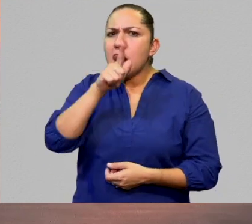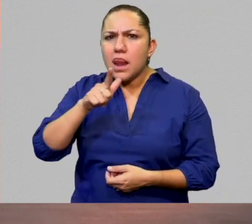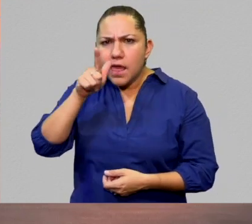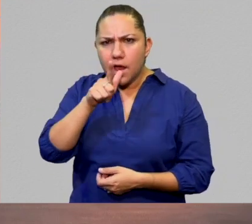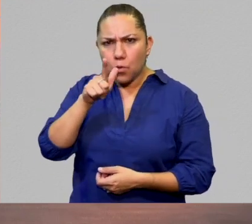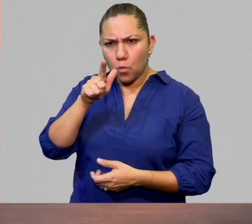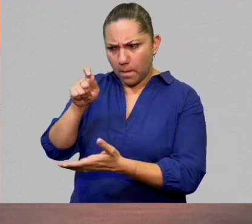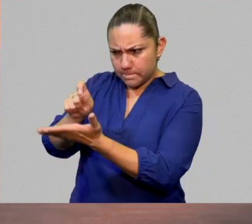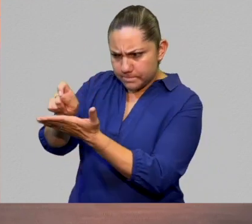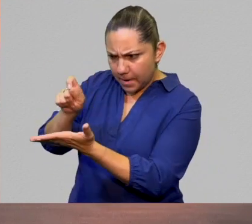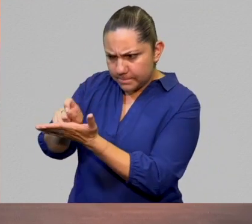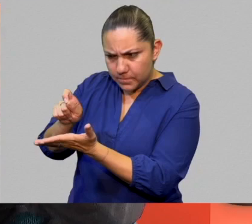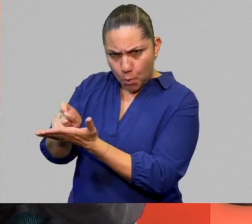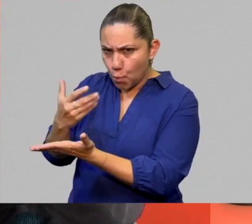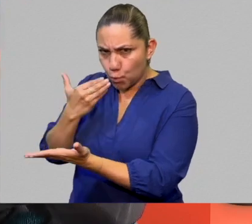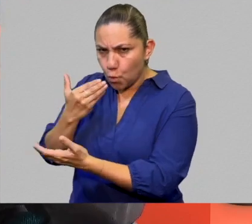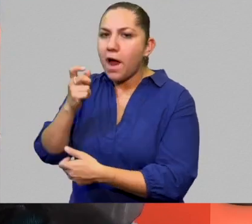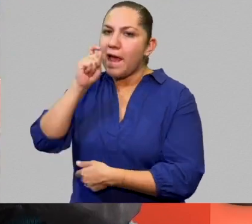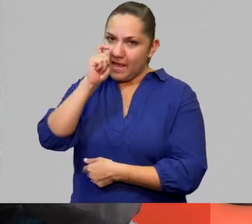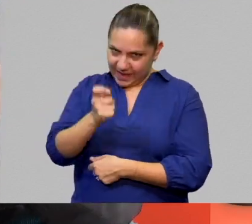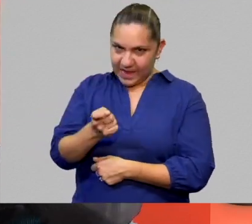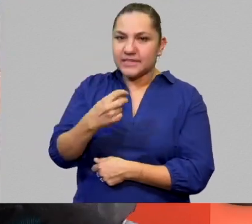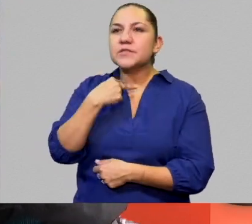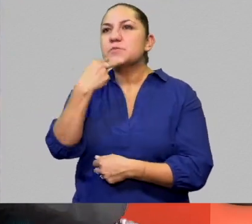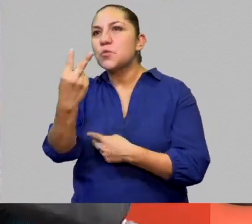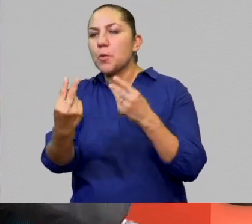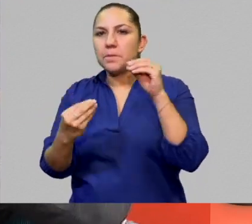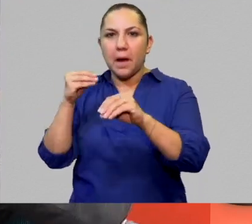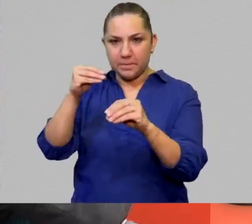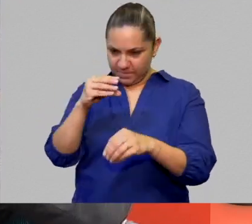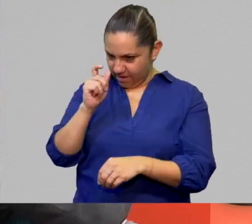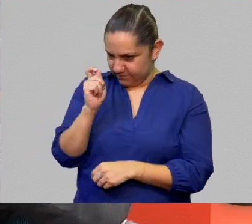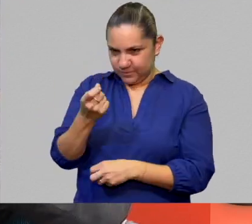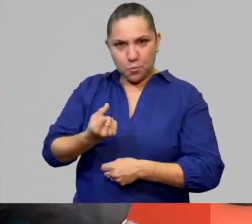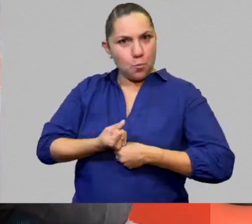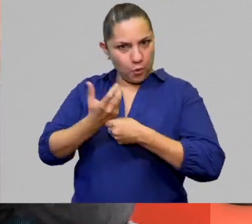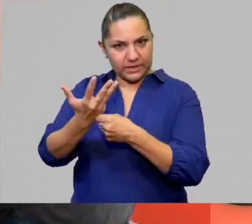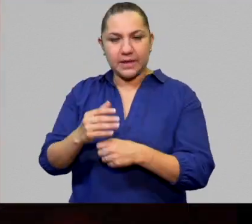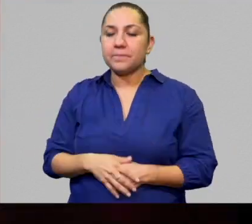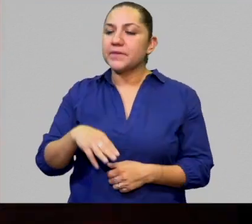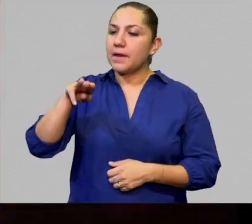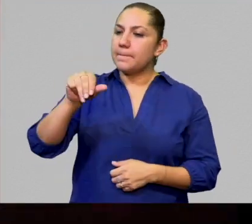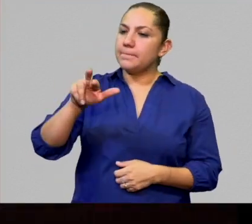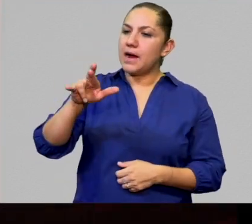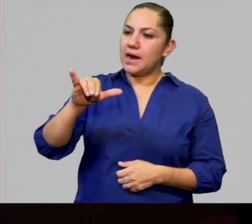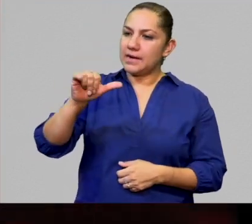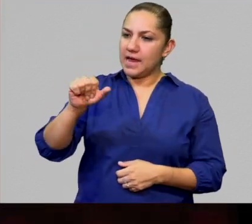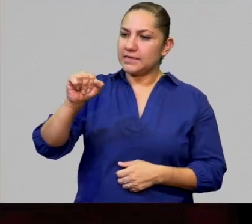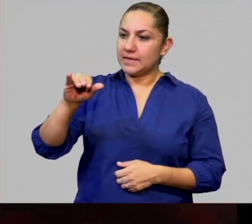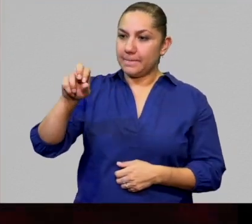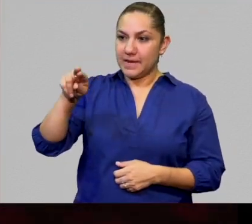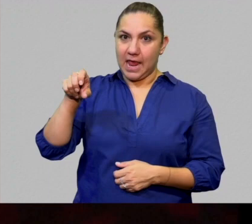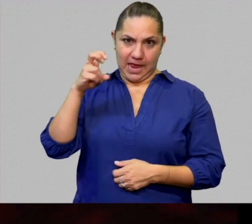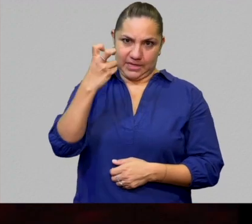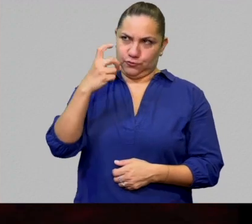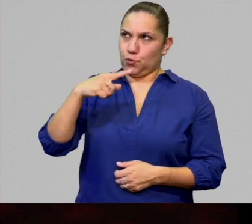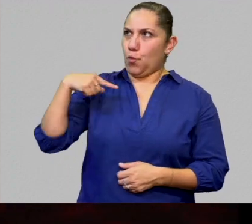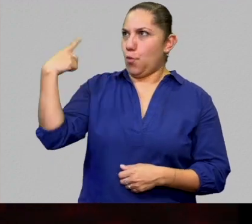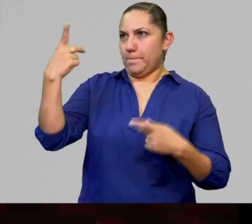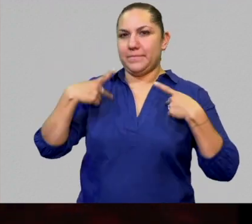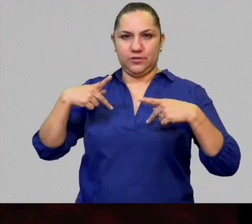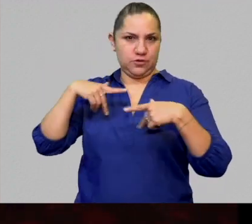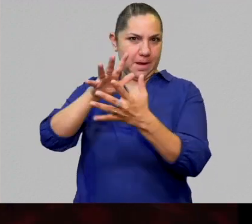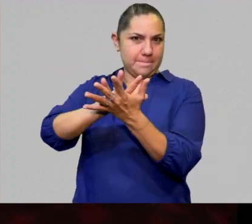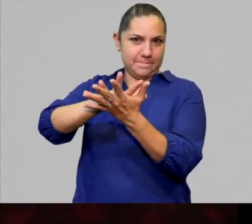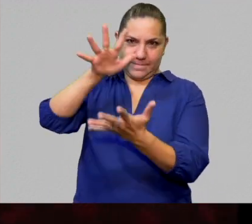haciendo literatura. Está haciendo poesía. Y yo siempre pongo el ejemplo de María Sabina, o sea, todo mundo sabe quién es María Sabina